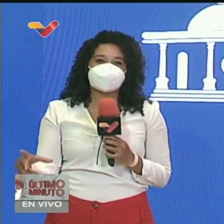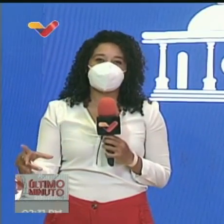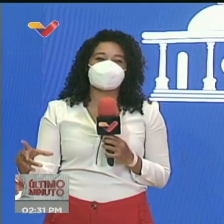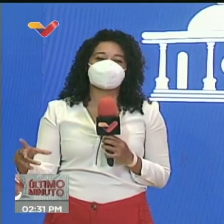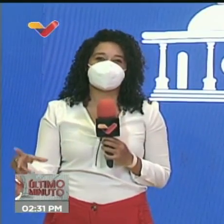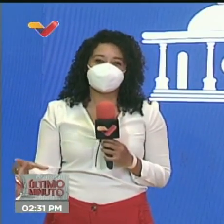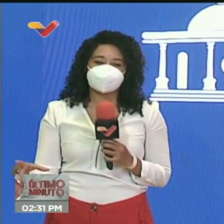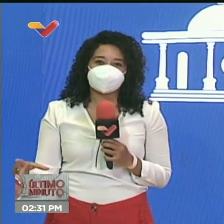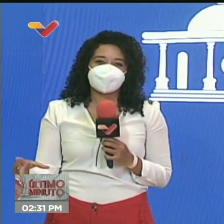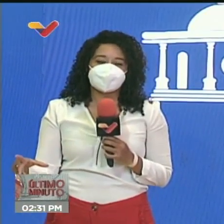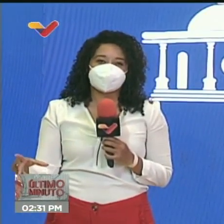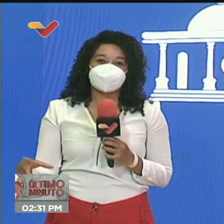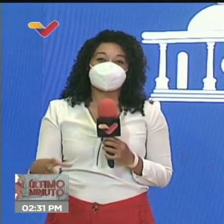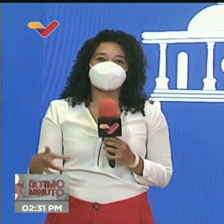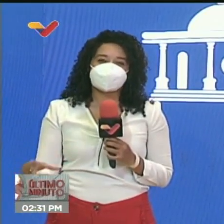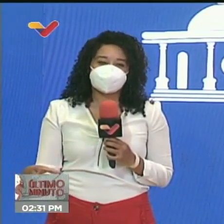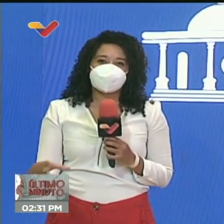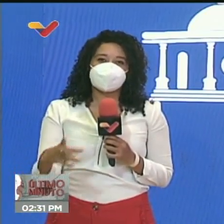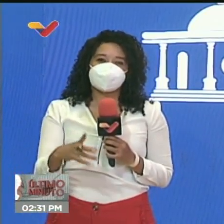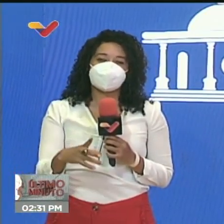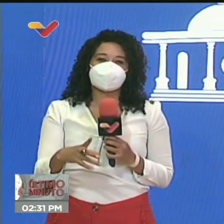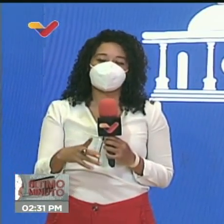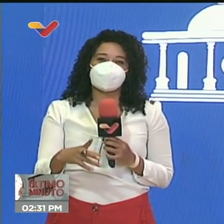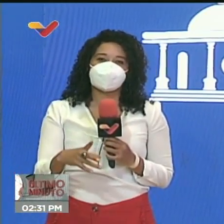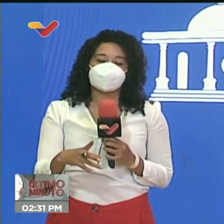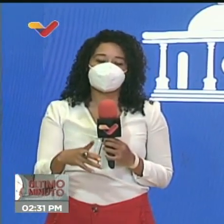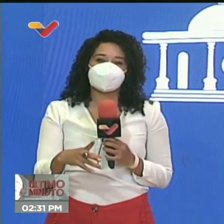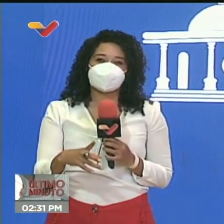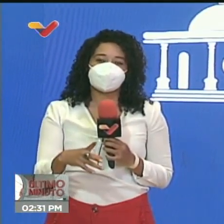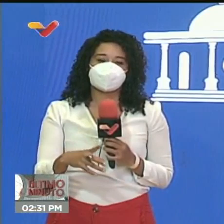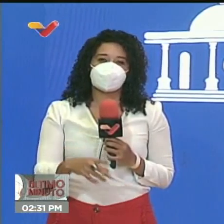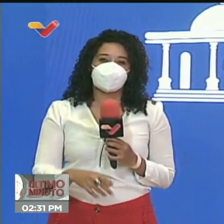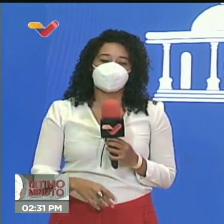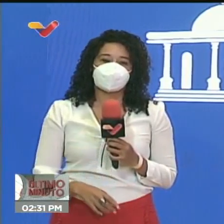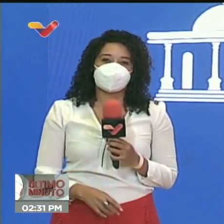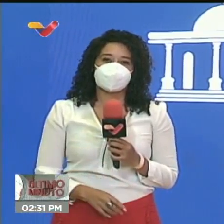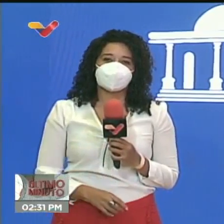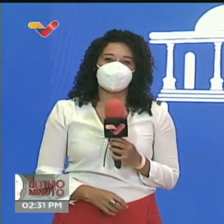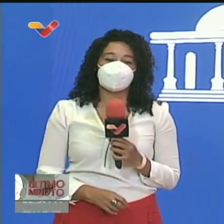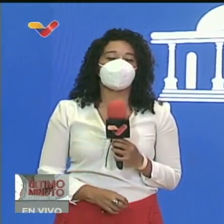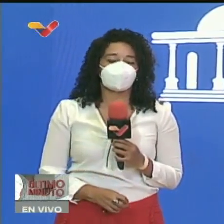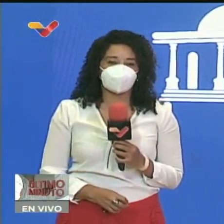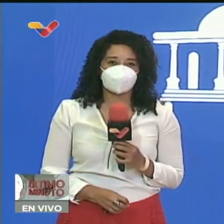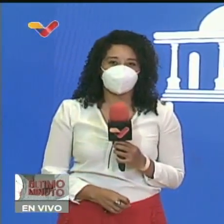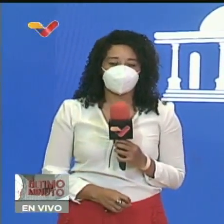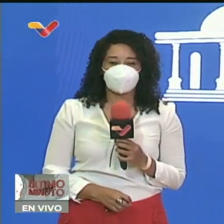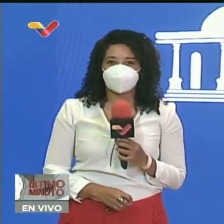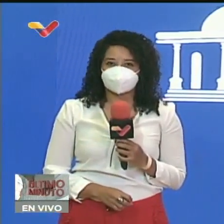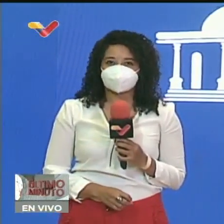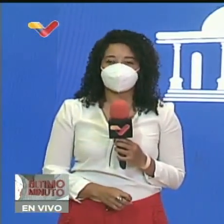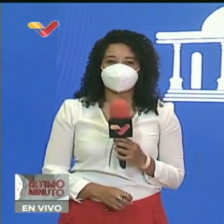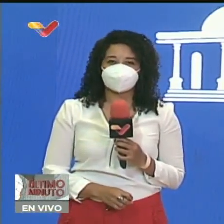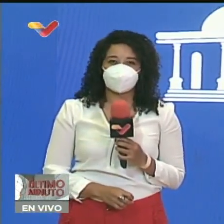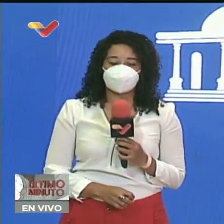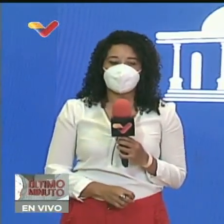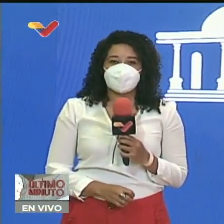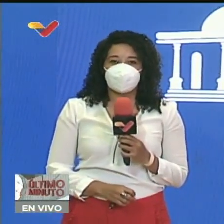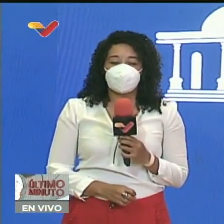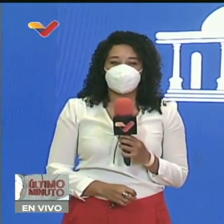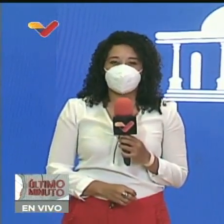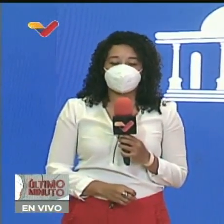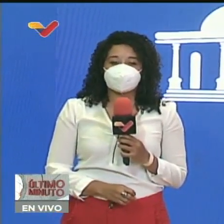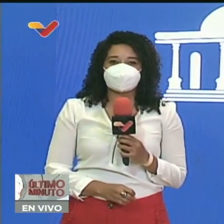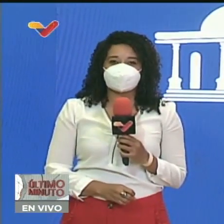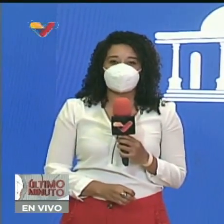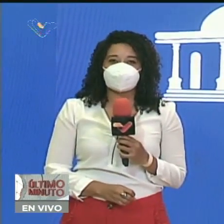de violencia mercenaria que reina en la república hermana de Colombia esto es lo que nosotros podemos compartir hasta ahora